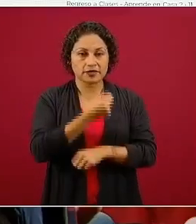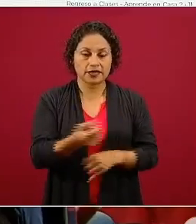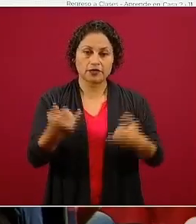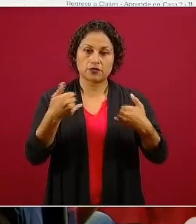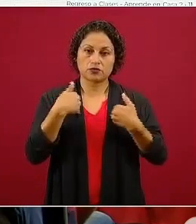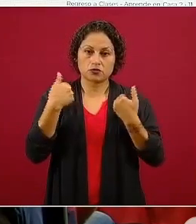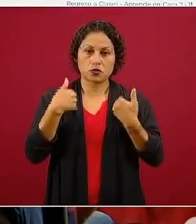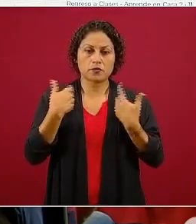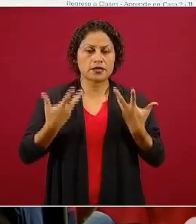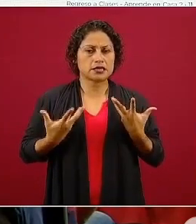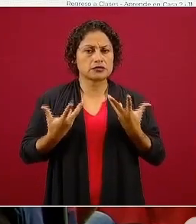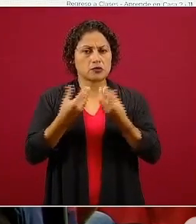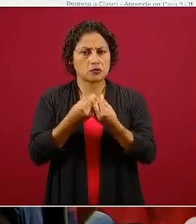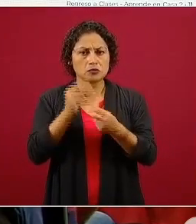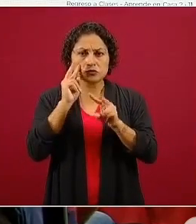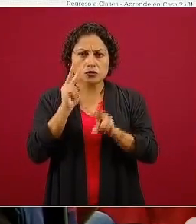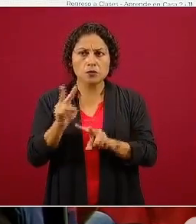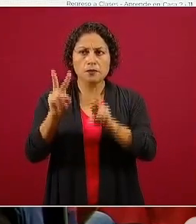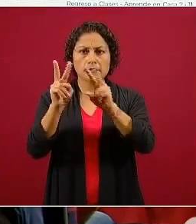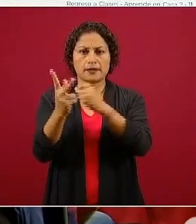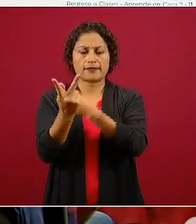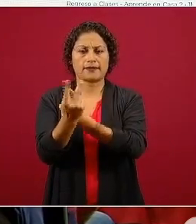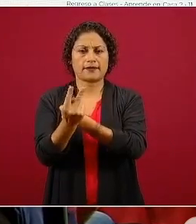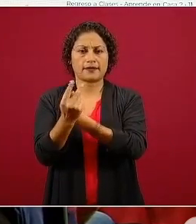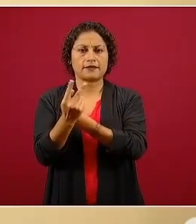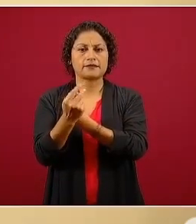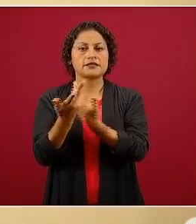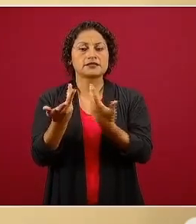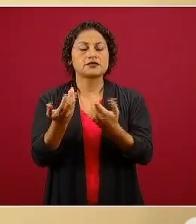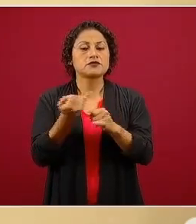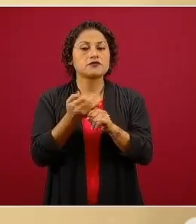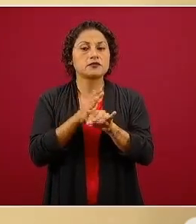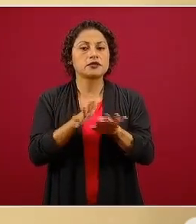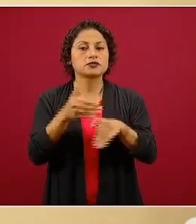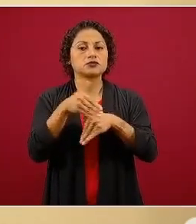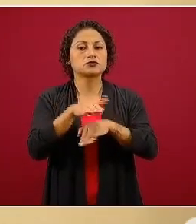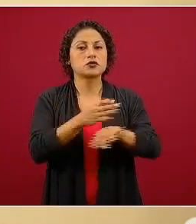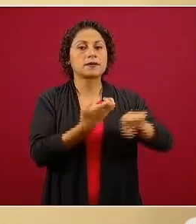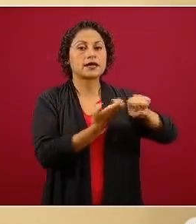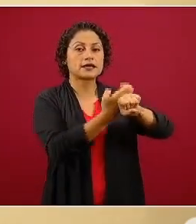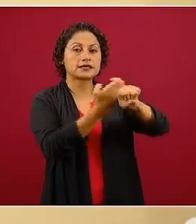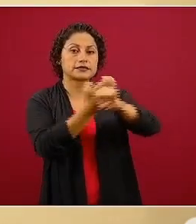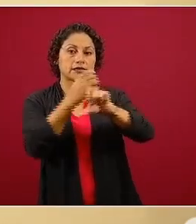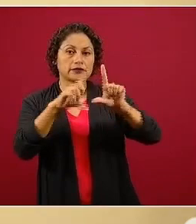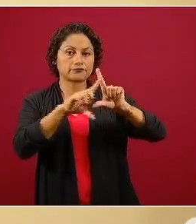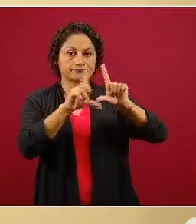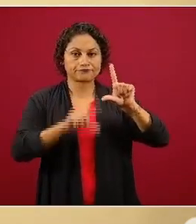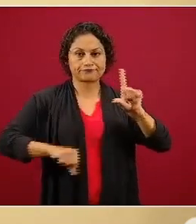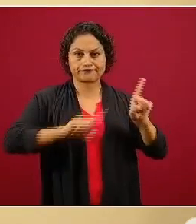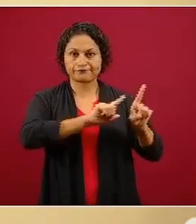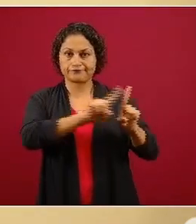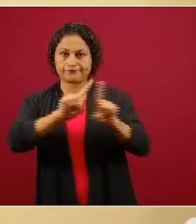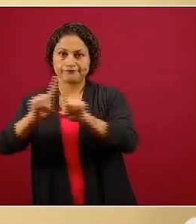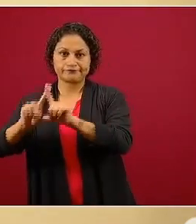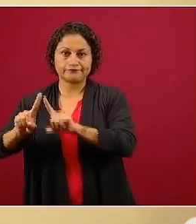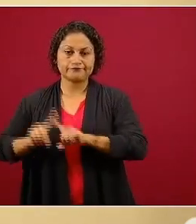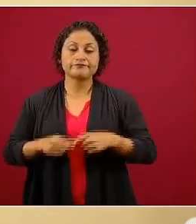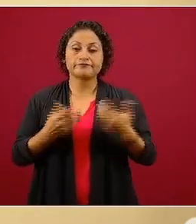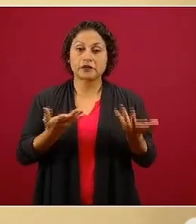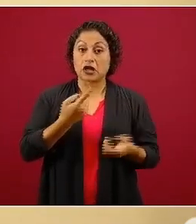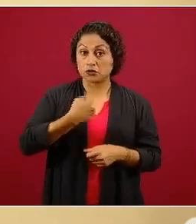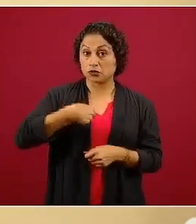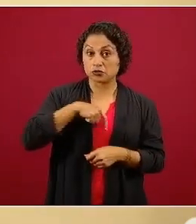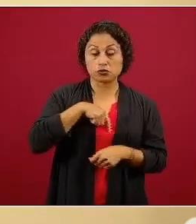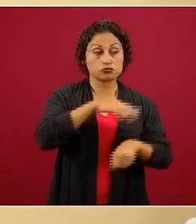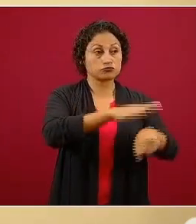recibir información de cada uno de los estados de la República. Les pedimos a los señores gobernadores y